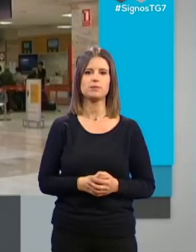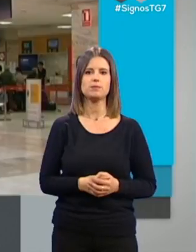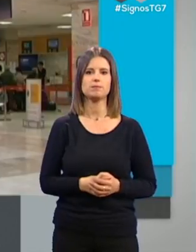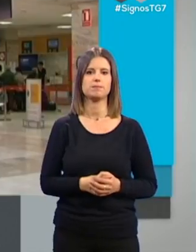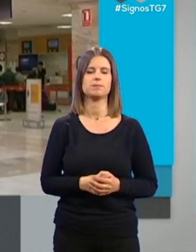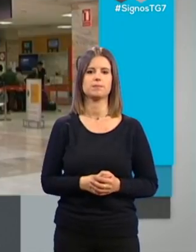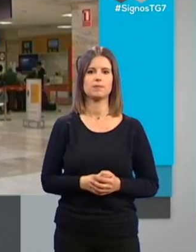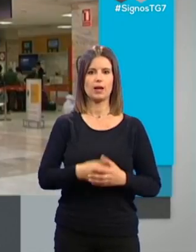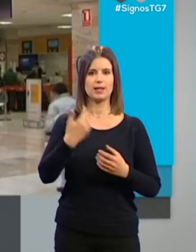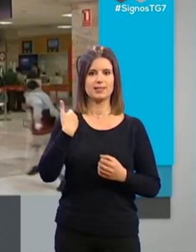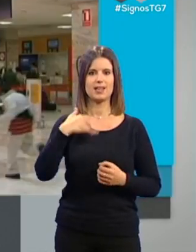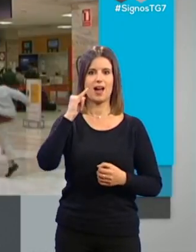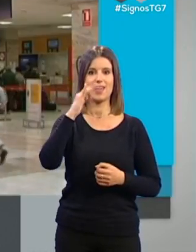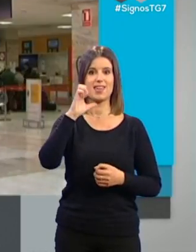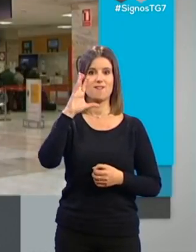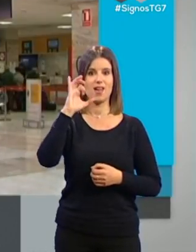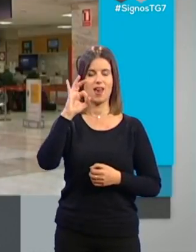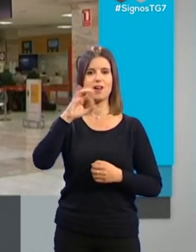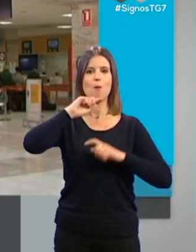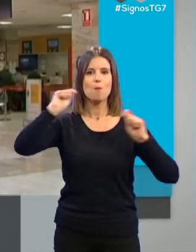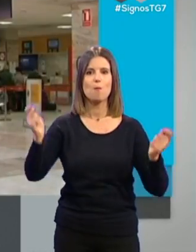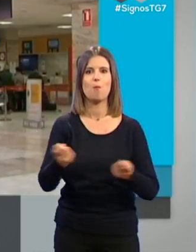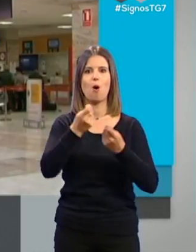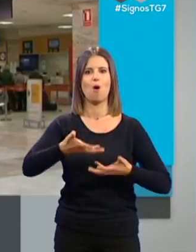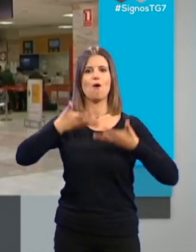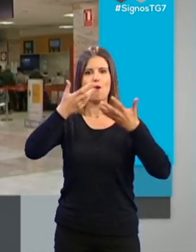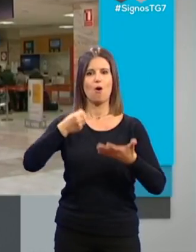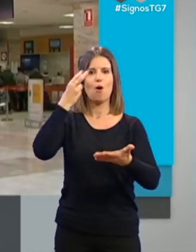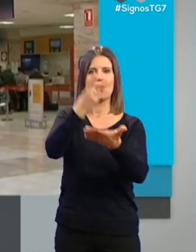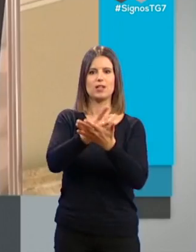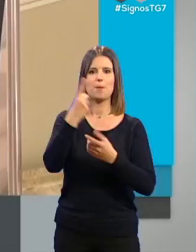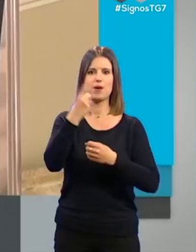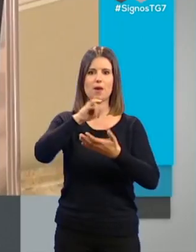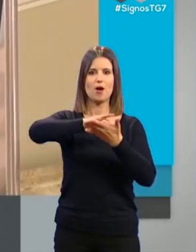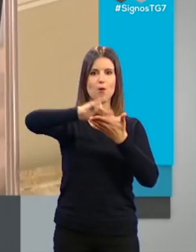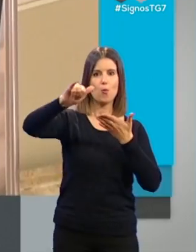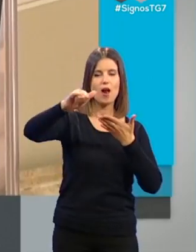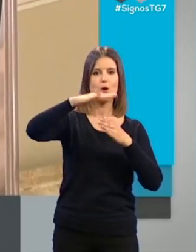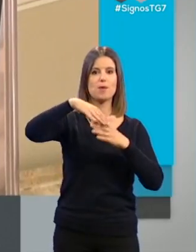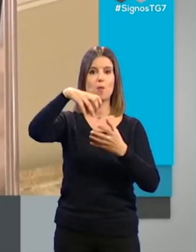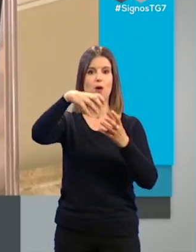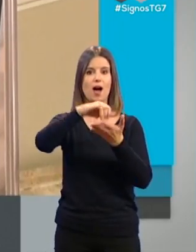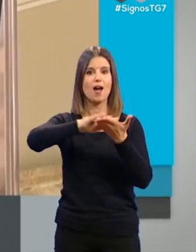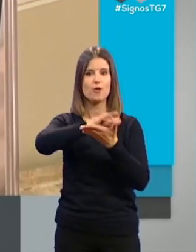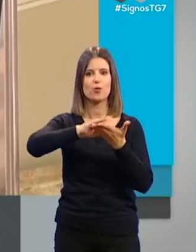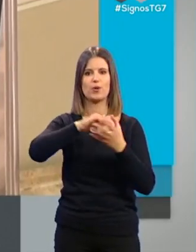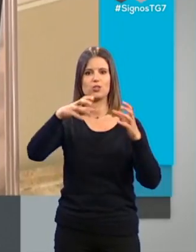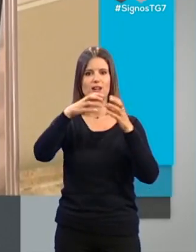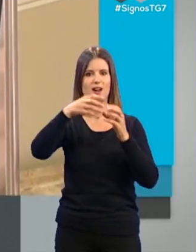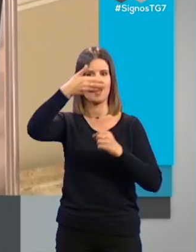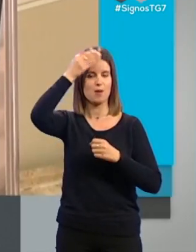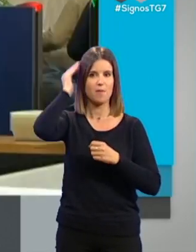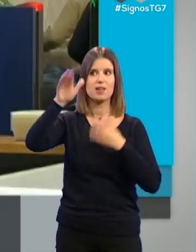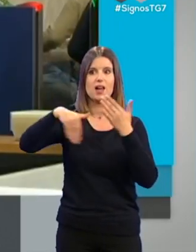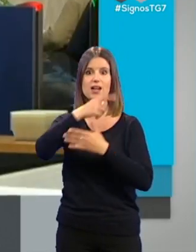Después de que Iberia anunciara que volverá a ofrecer el primer vuelo del día entre los aeropuertos Federico García Lorca y Adolfo Suárez de